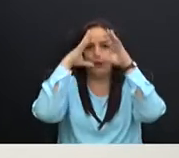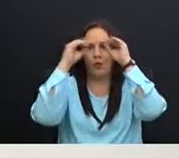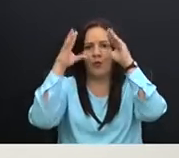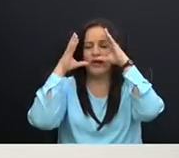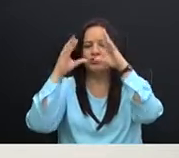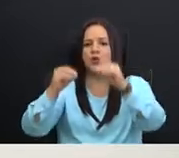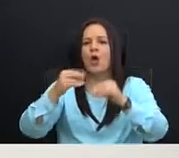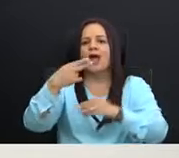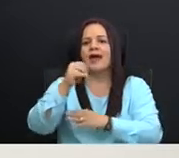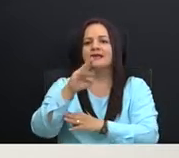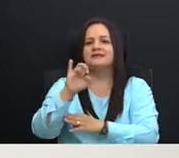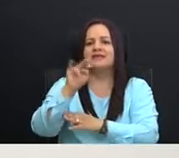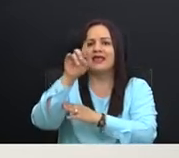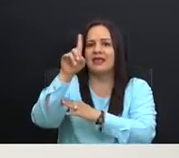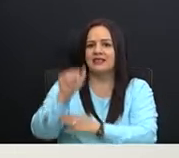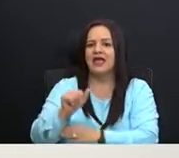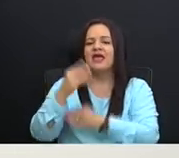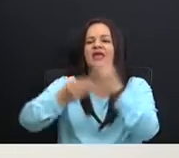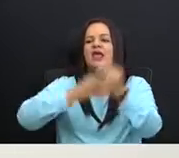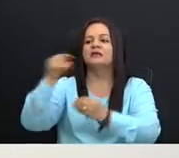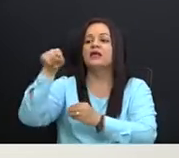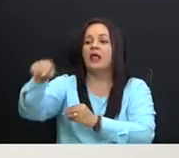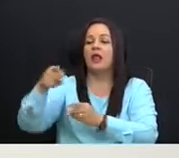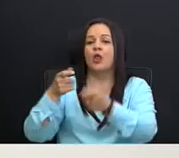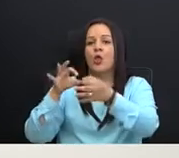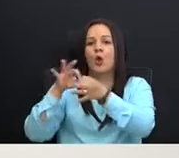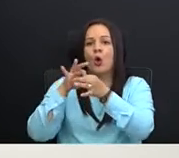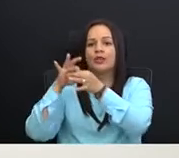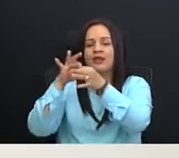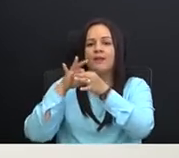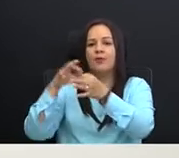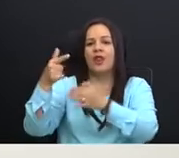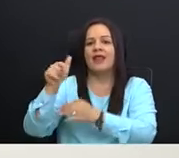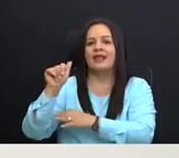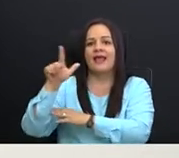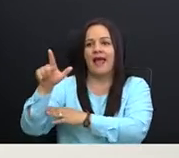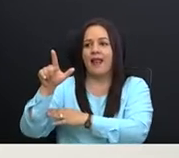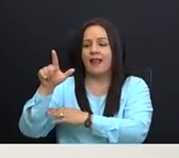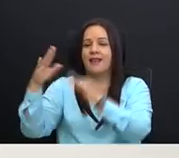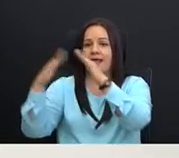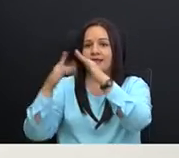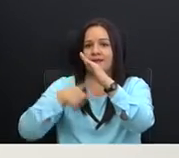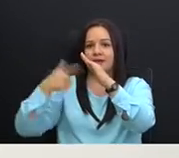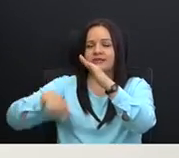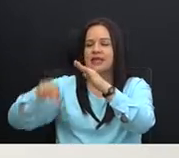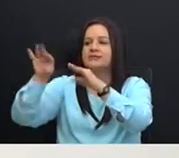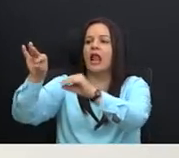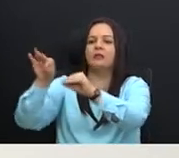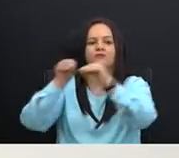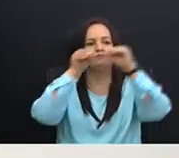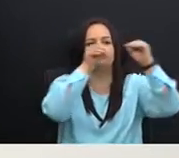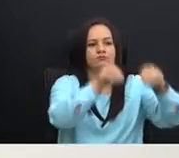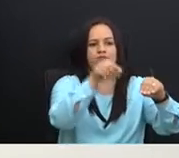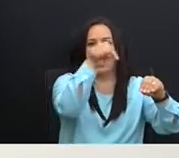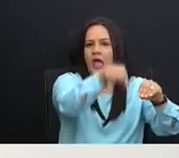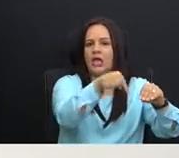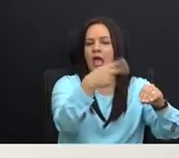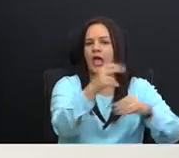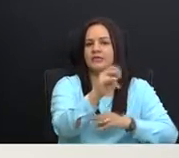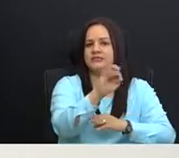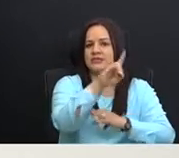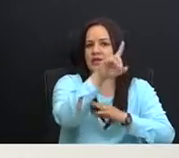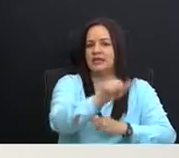trasladan aparte al coordinador del GALP, de Casa Presidencial, el superpoder legal